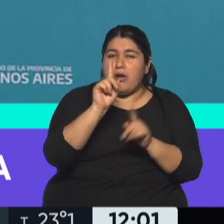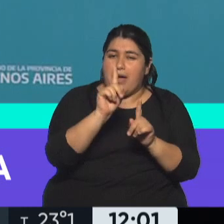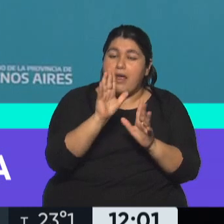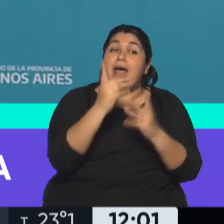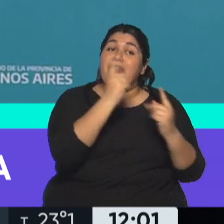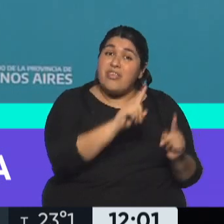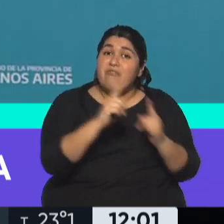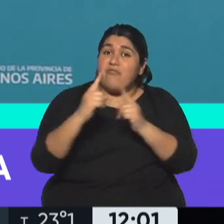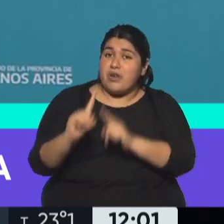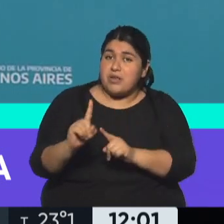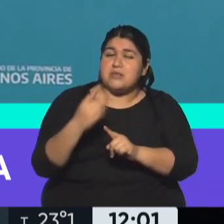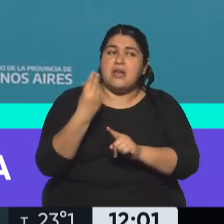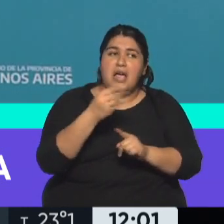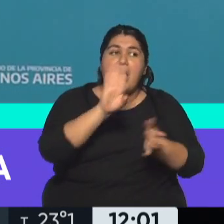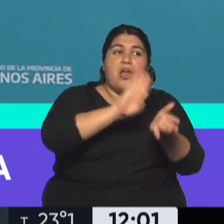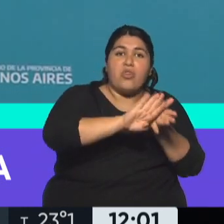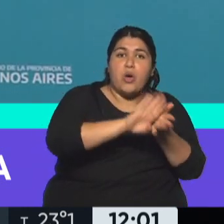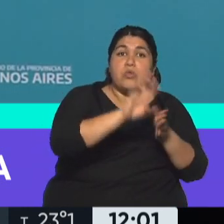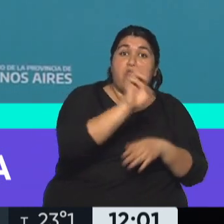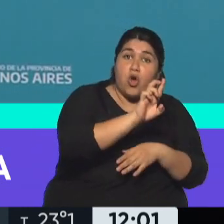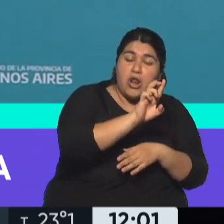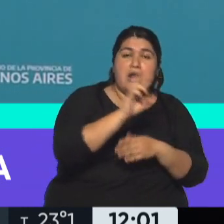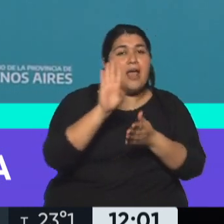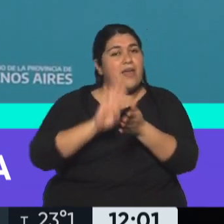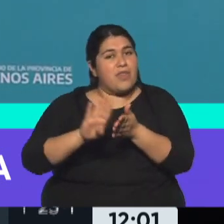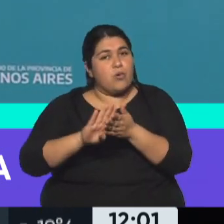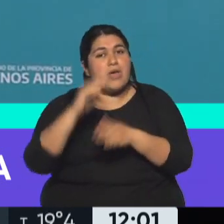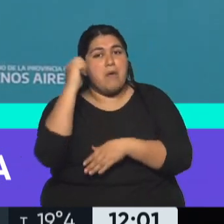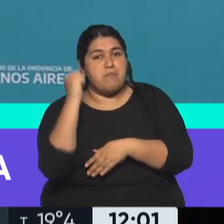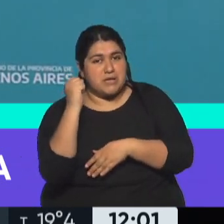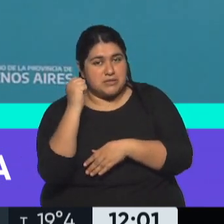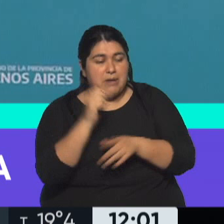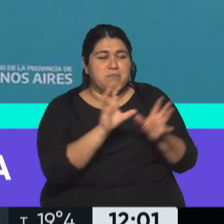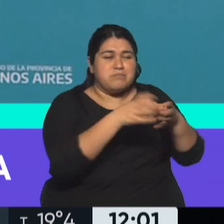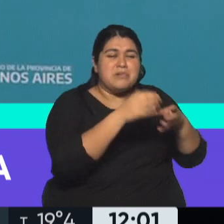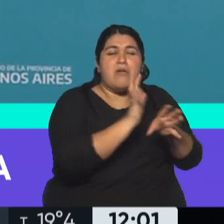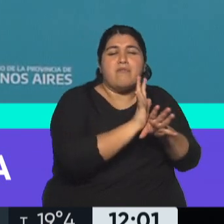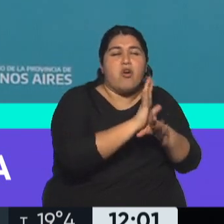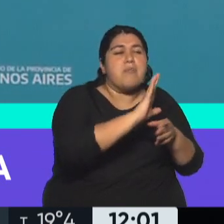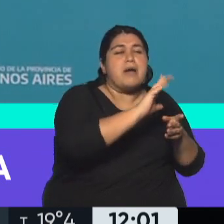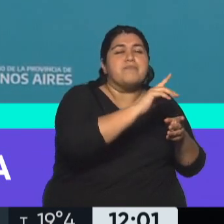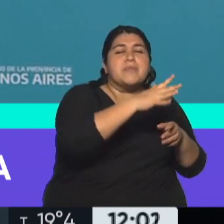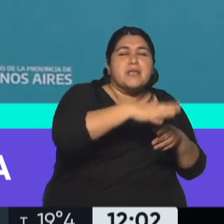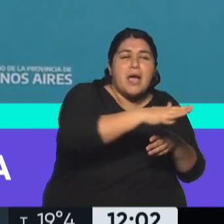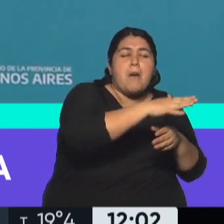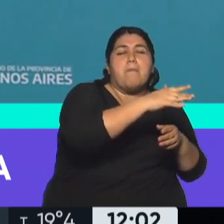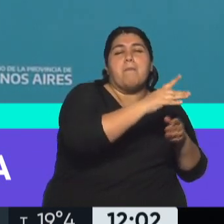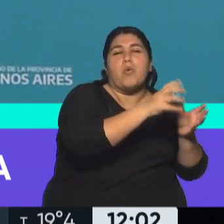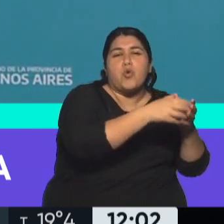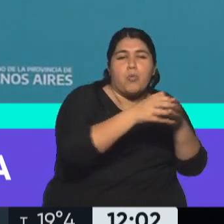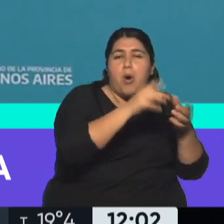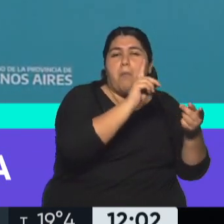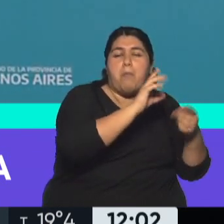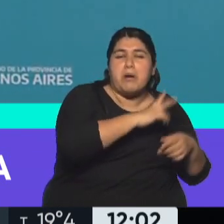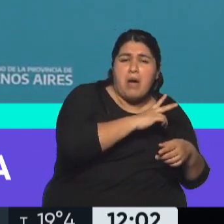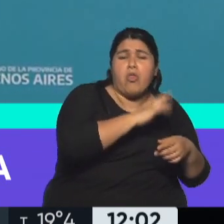también deuda en dólares que deuda en pesos. O sea, hay deuda con privados y deuda con el sector público. Deuda en dólares y deuda en